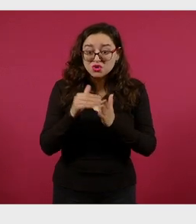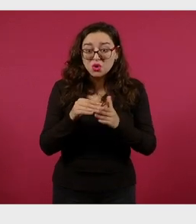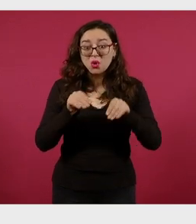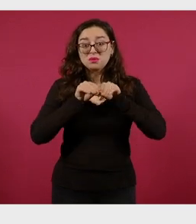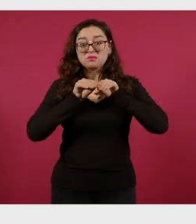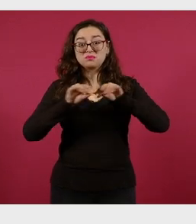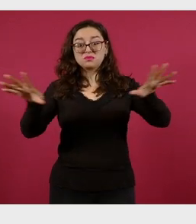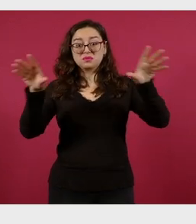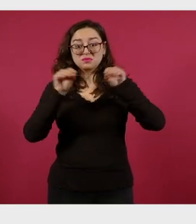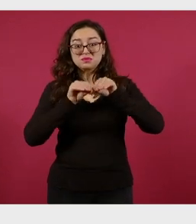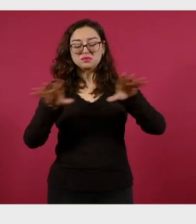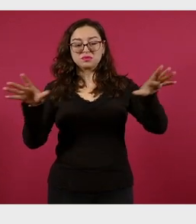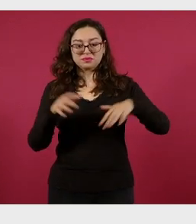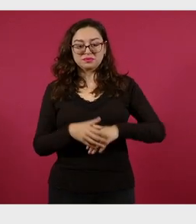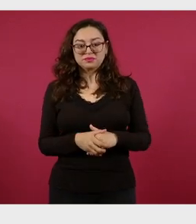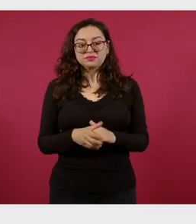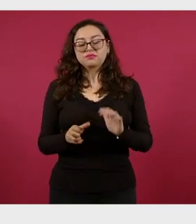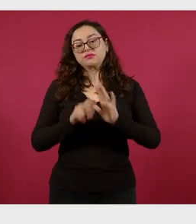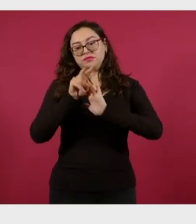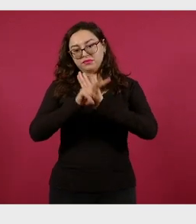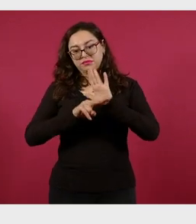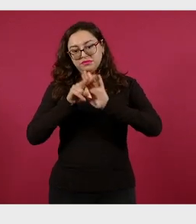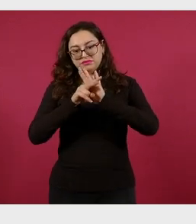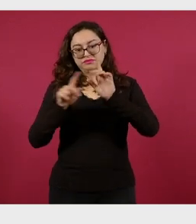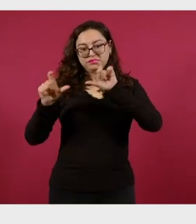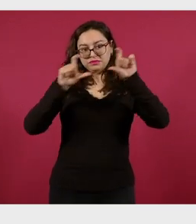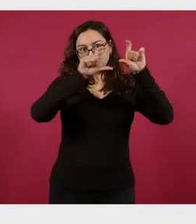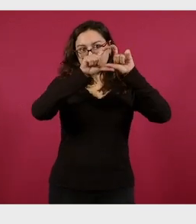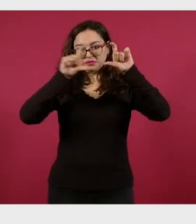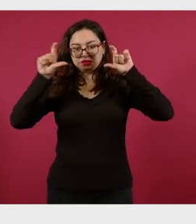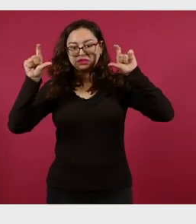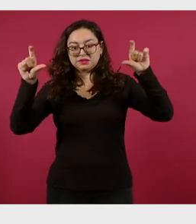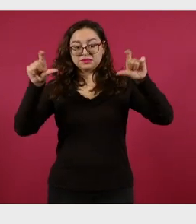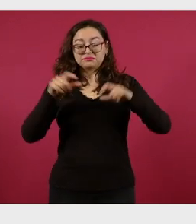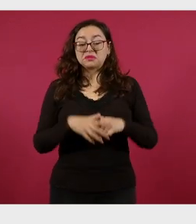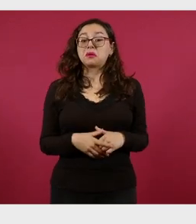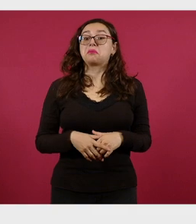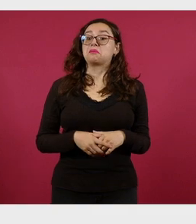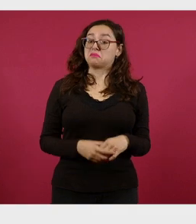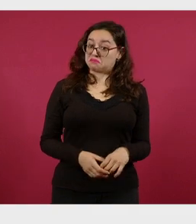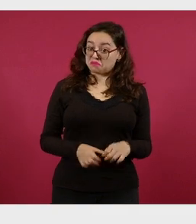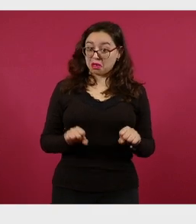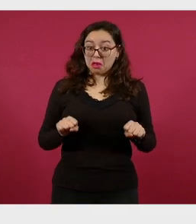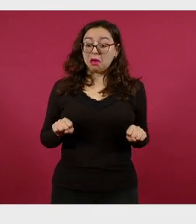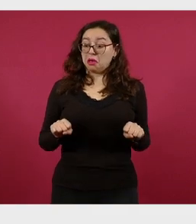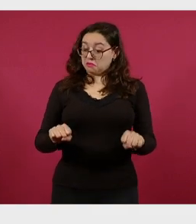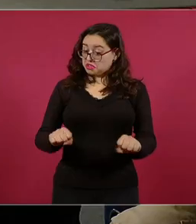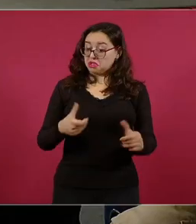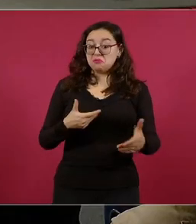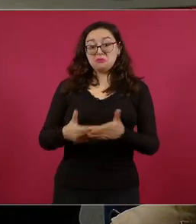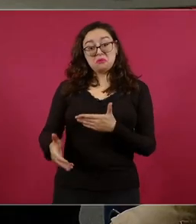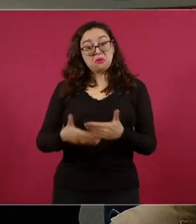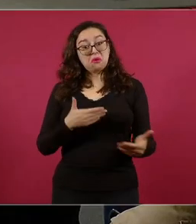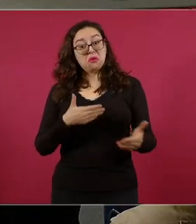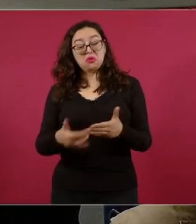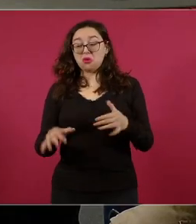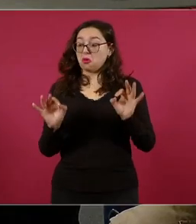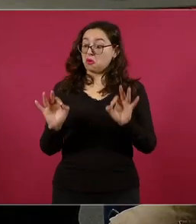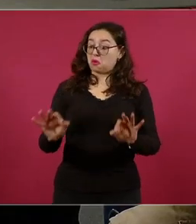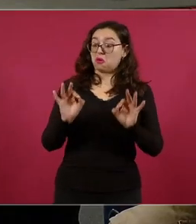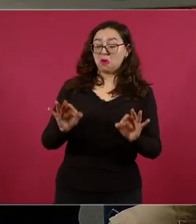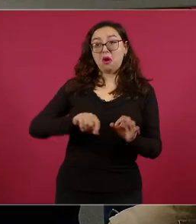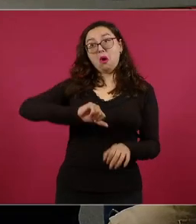videograbación le acompaña un texto en el que se lee. Avanzadas camillas para atención al paciente. Mejor que en